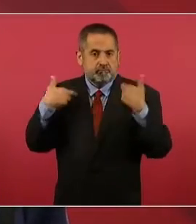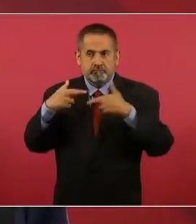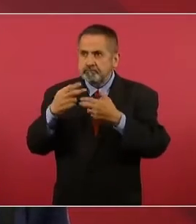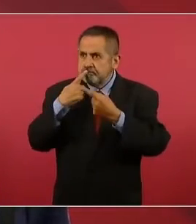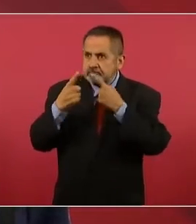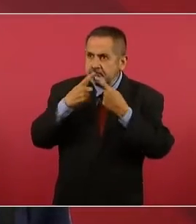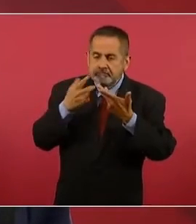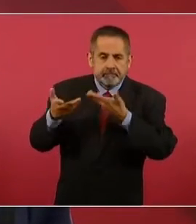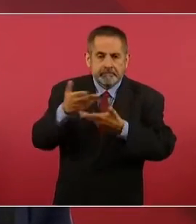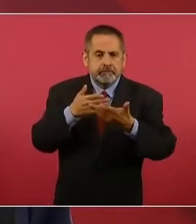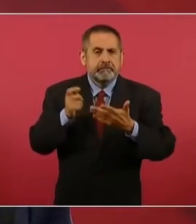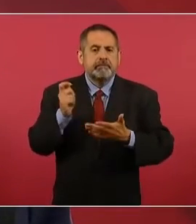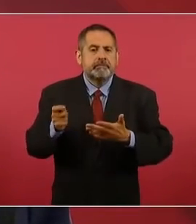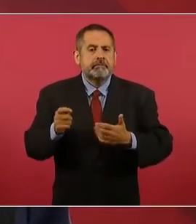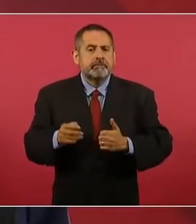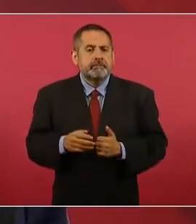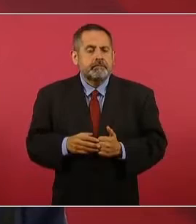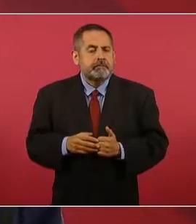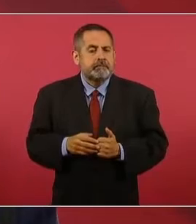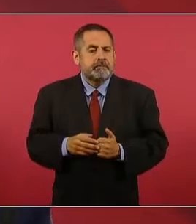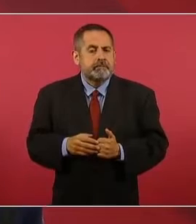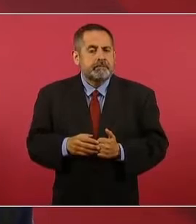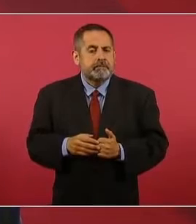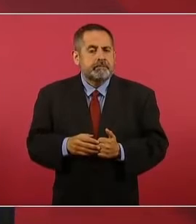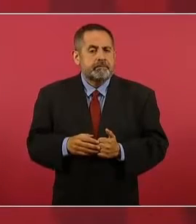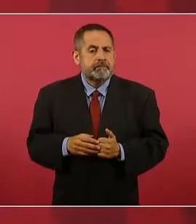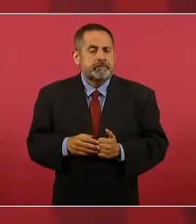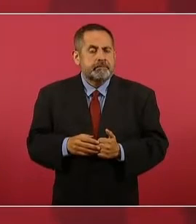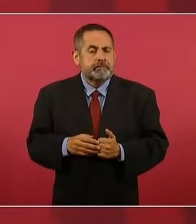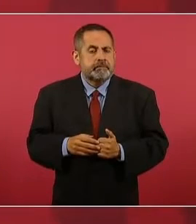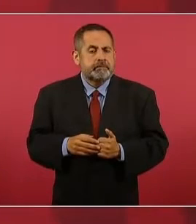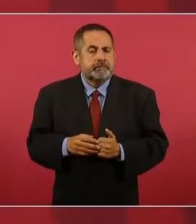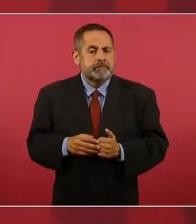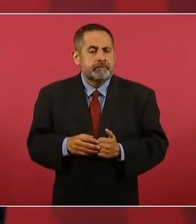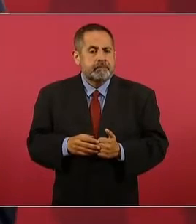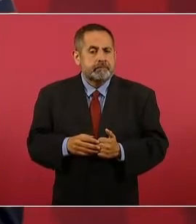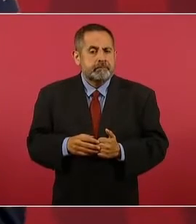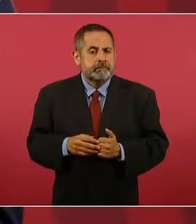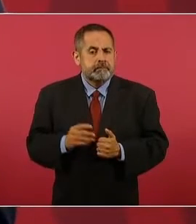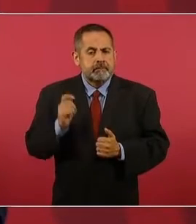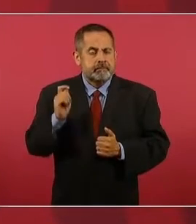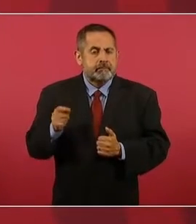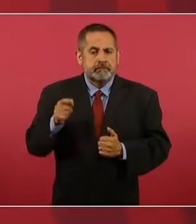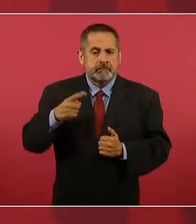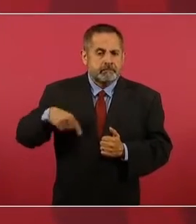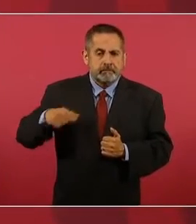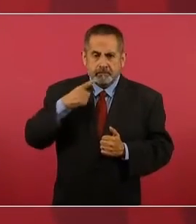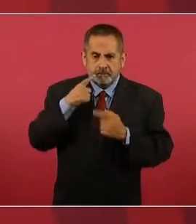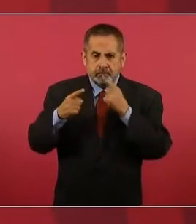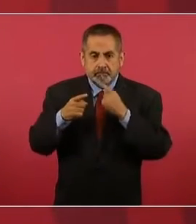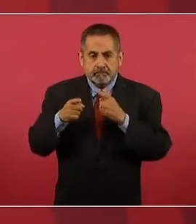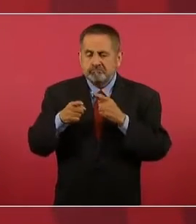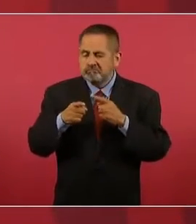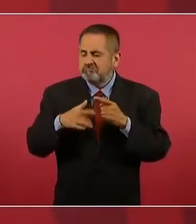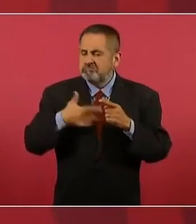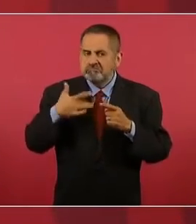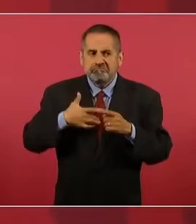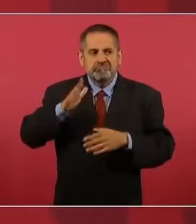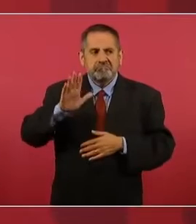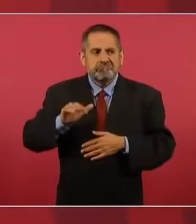que iba a haber un golpe